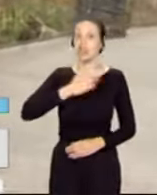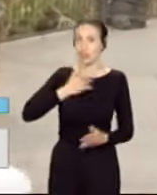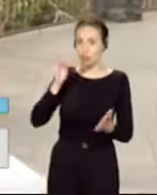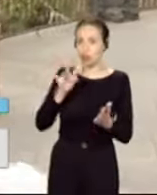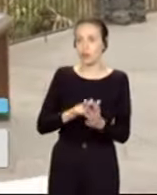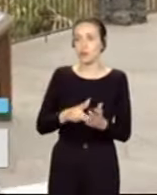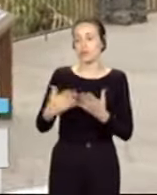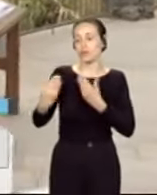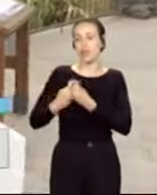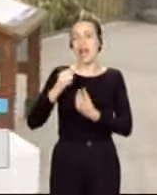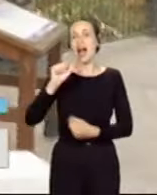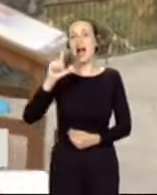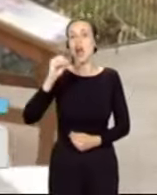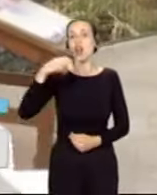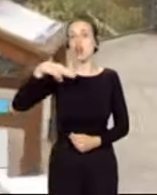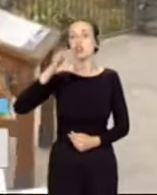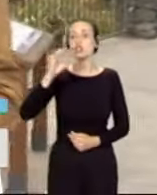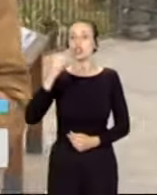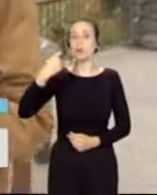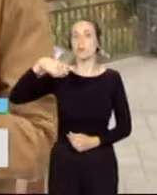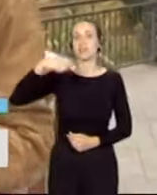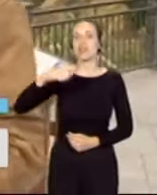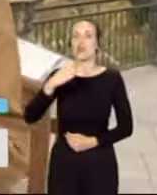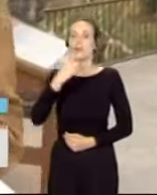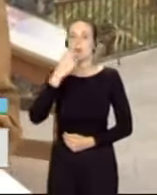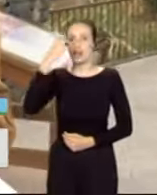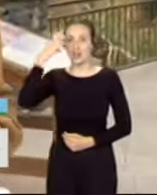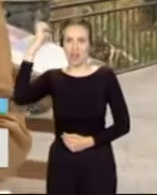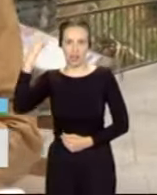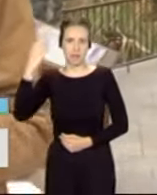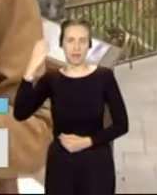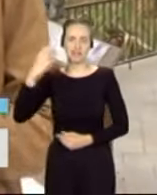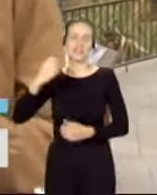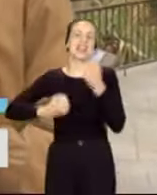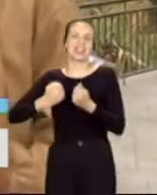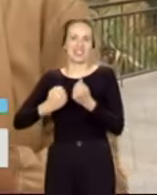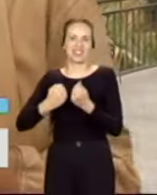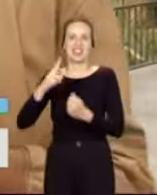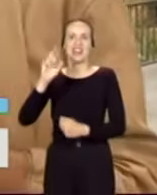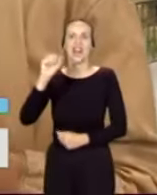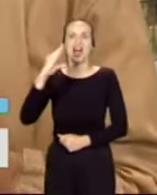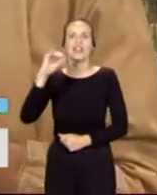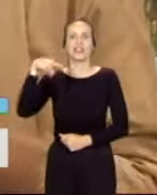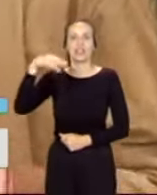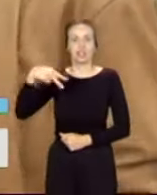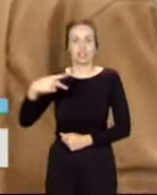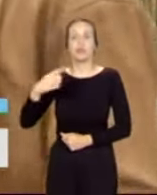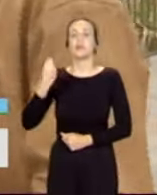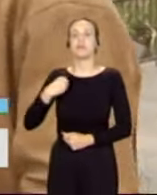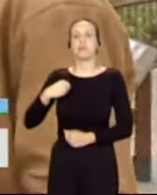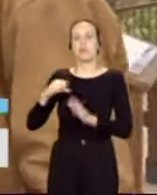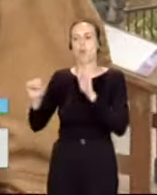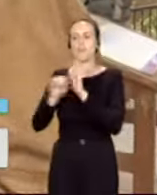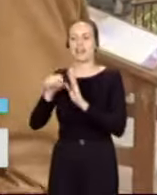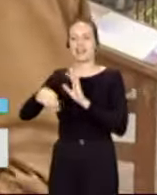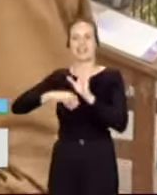Está con nosotros Juan Luis Alonso, él es el presidente de Gomera Racing, la escudería que organiza esta nueva edición. Buenos días, Juan